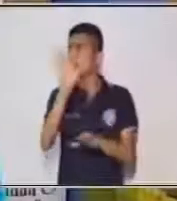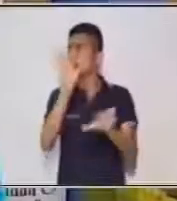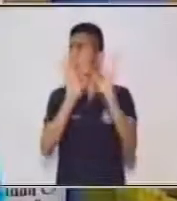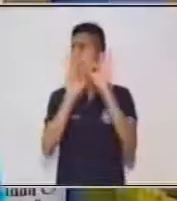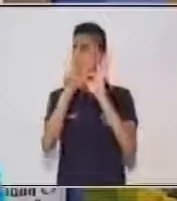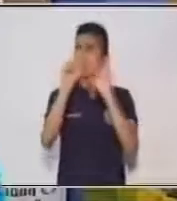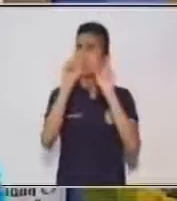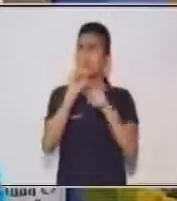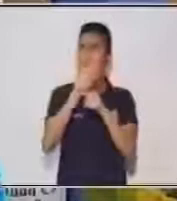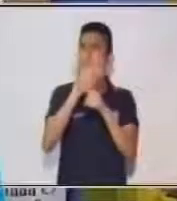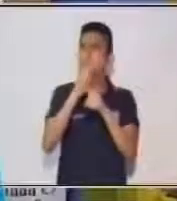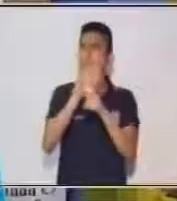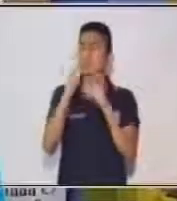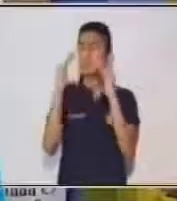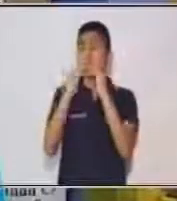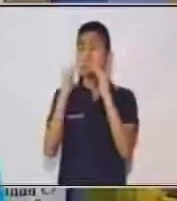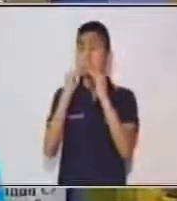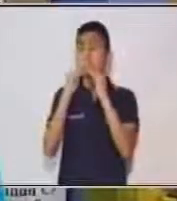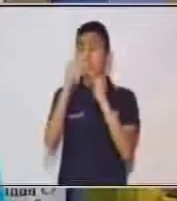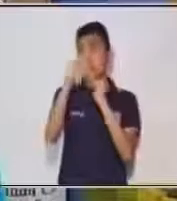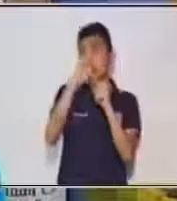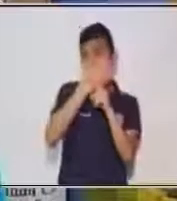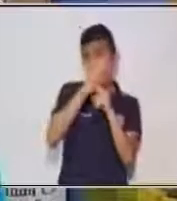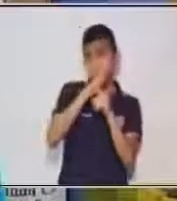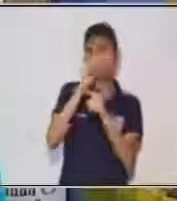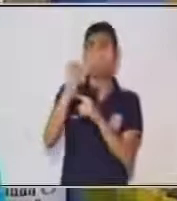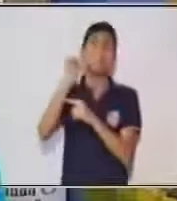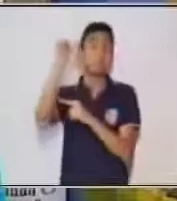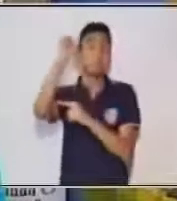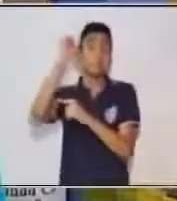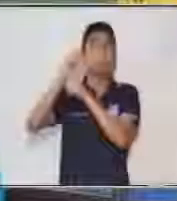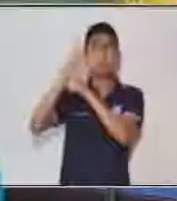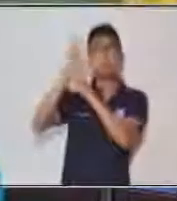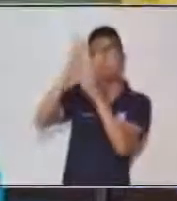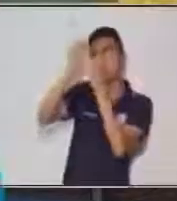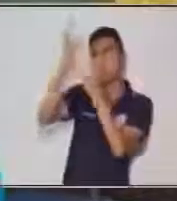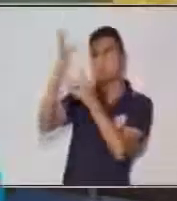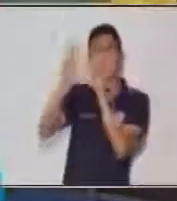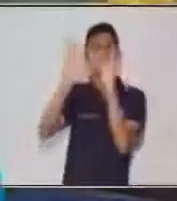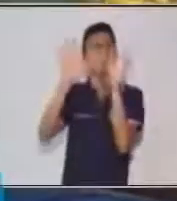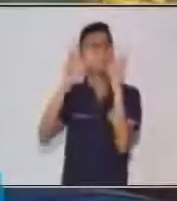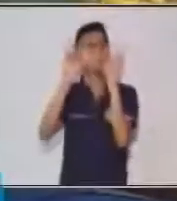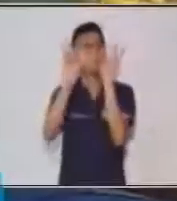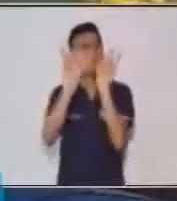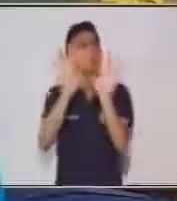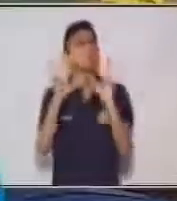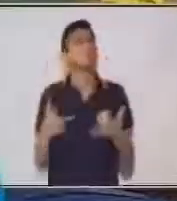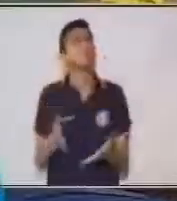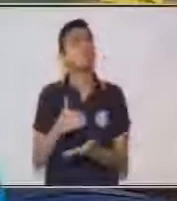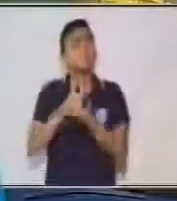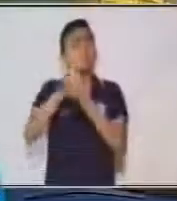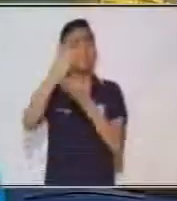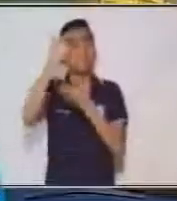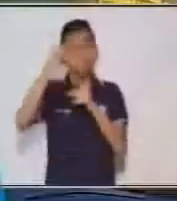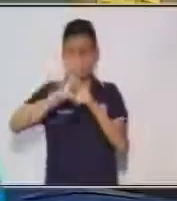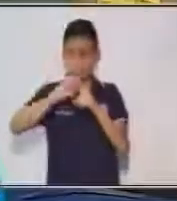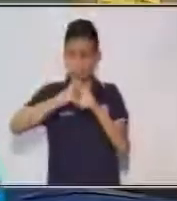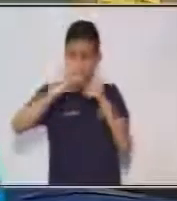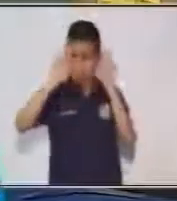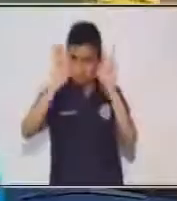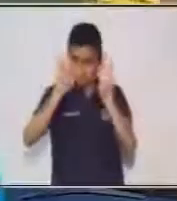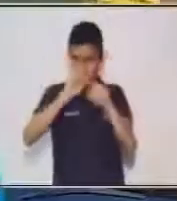compartas en casa, compartas con un adulto, y esto te ayudará a qué? A practicar la